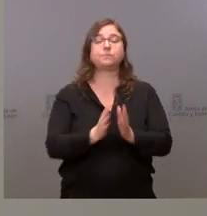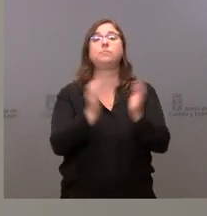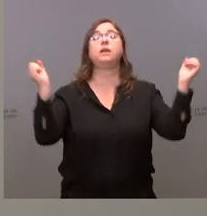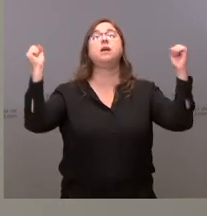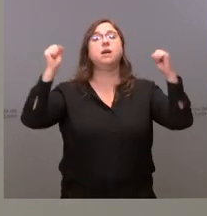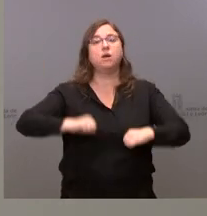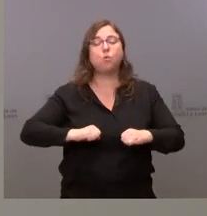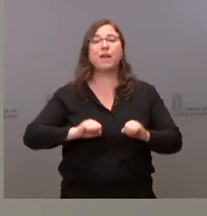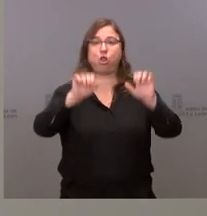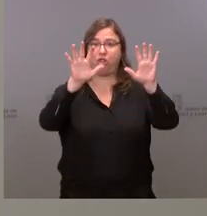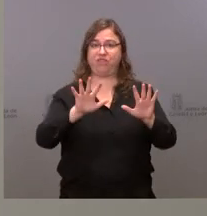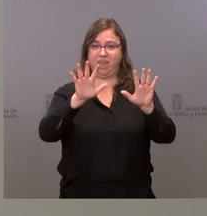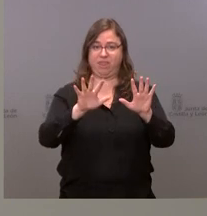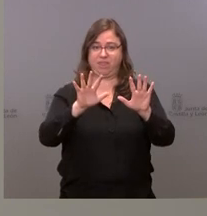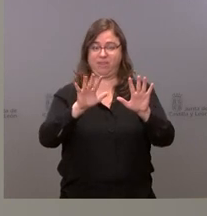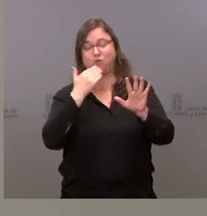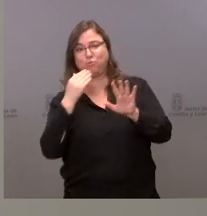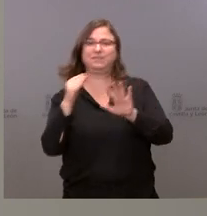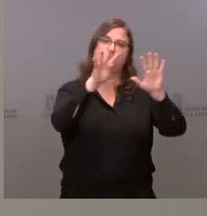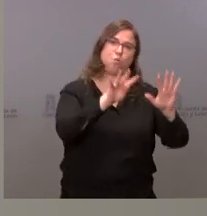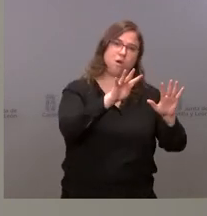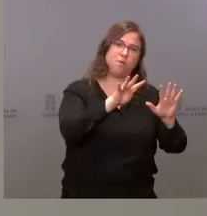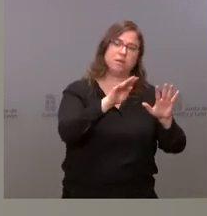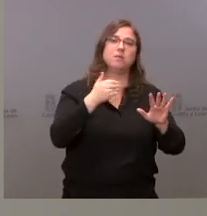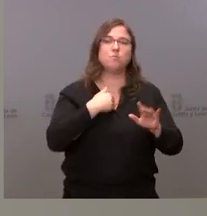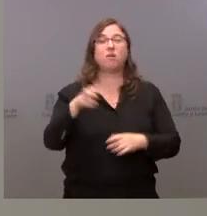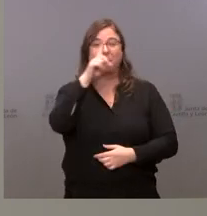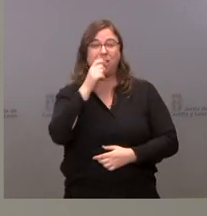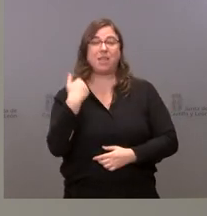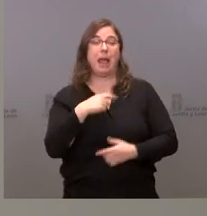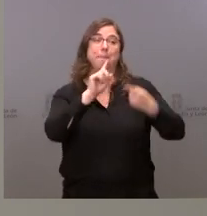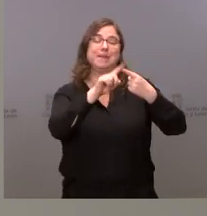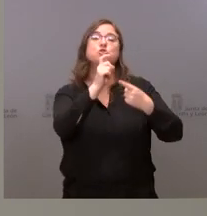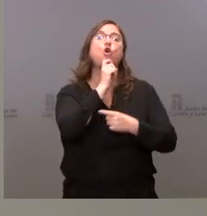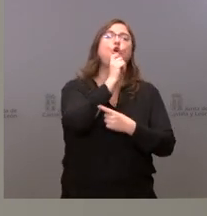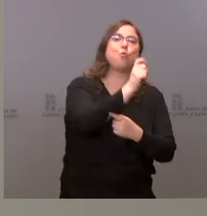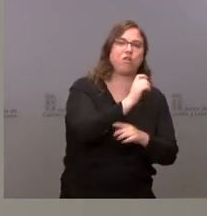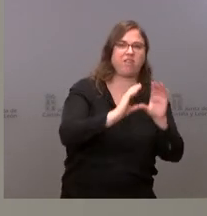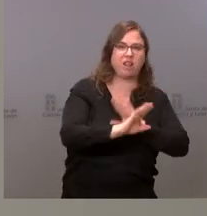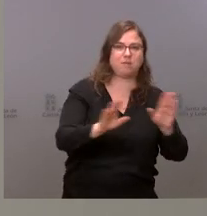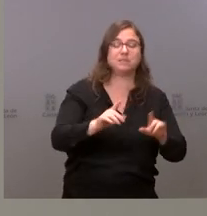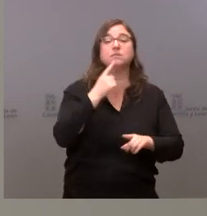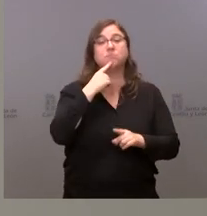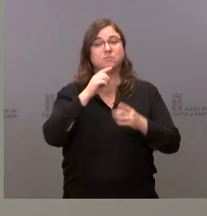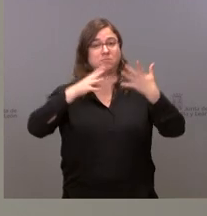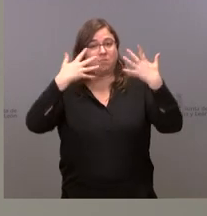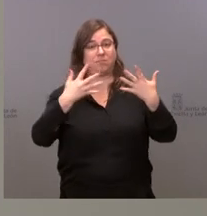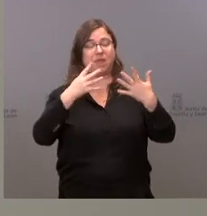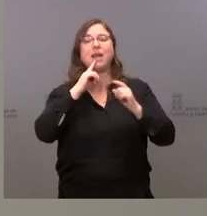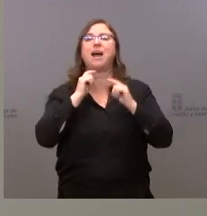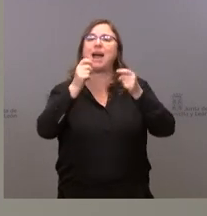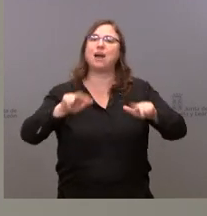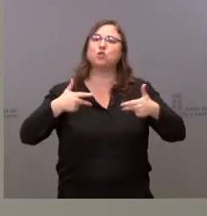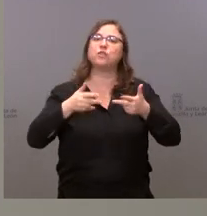10, efectivo número 9, porque reitero, el primero fue una comunicación, es aquel porque se autoriza al consejero de Fomento